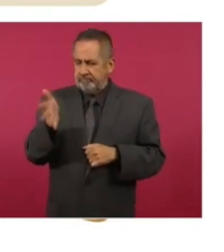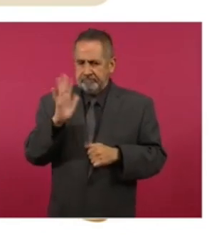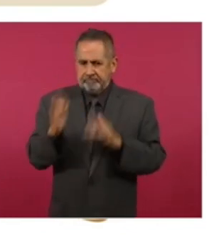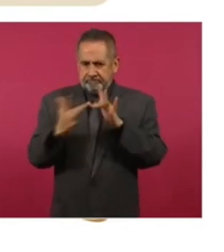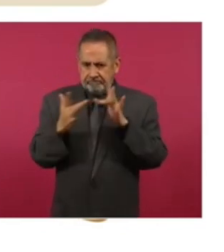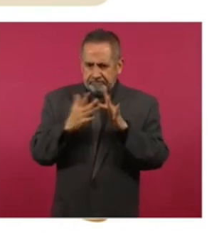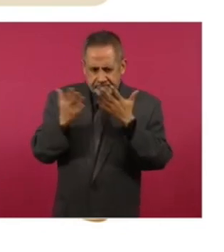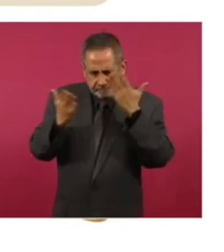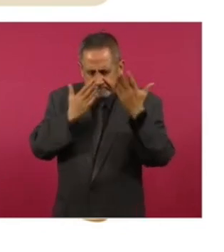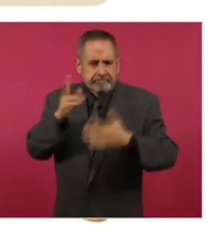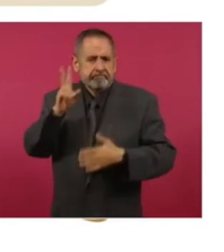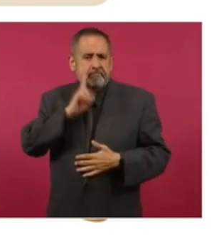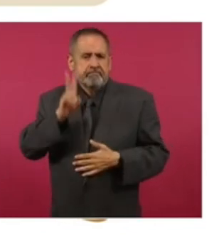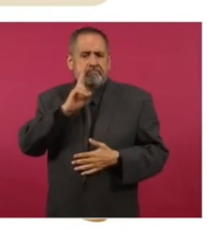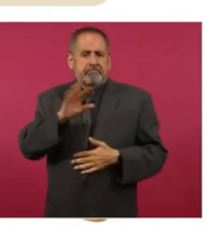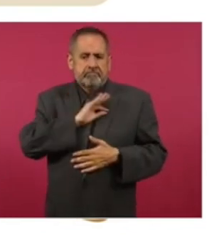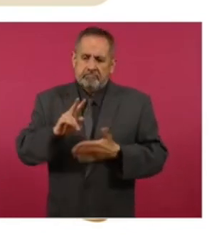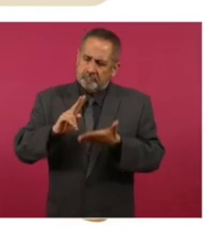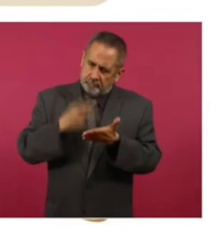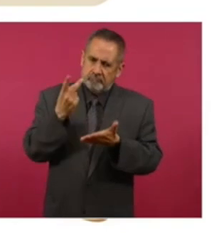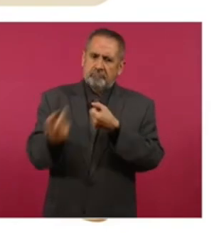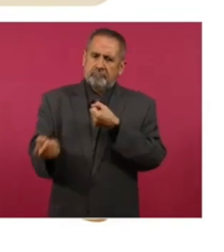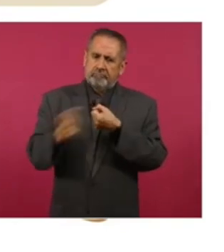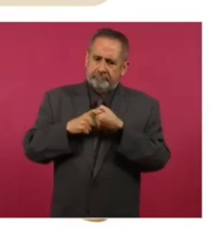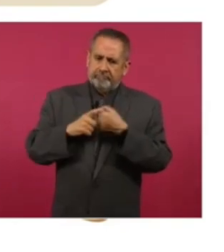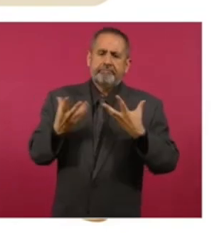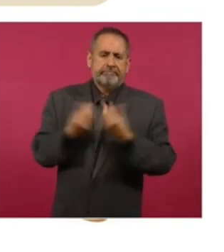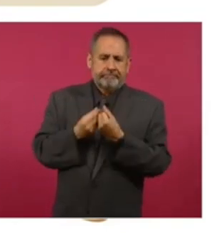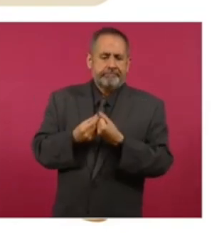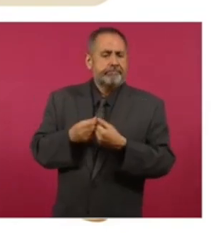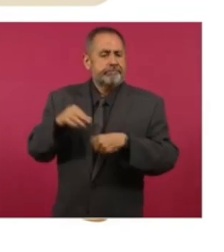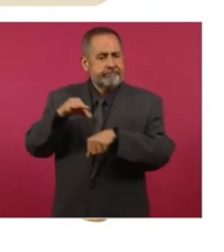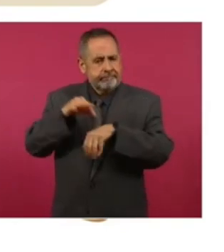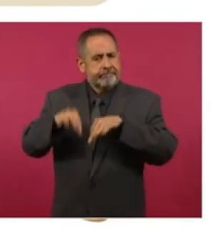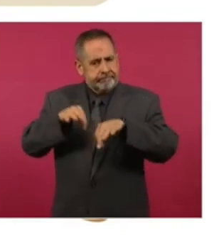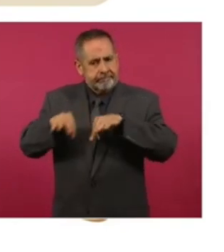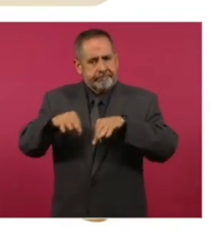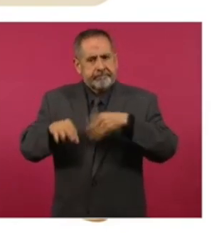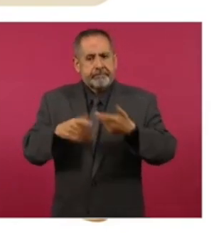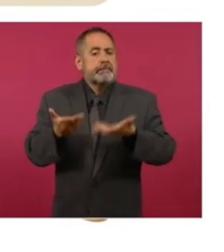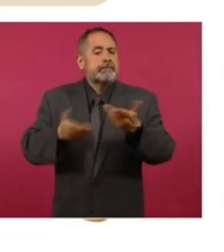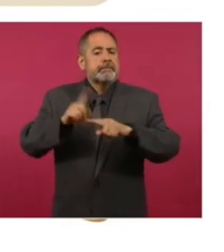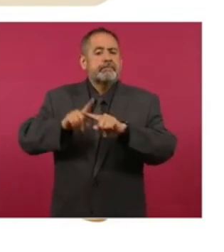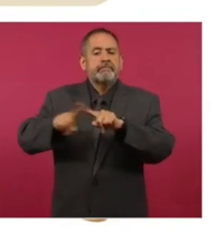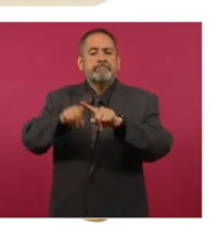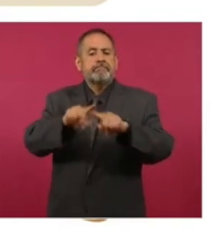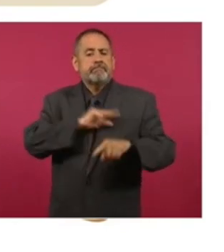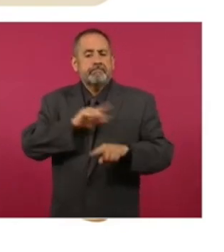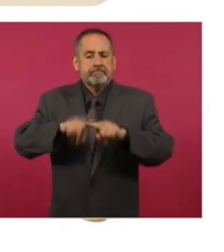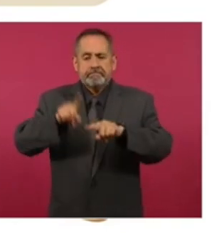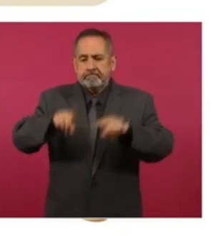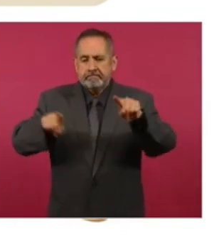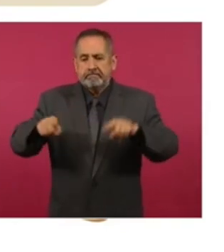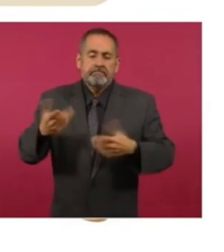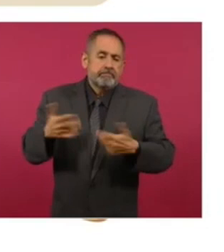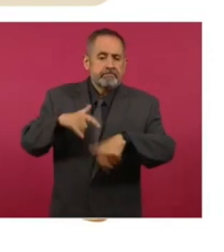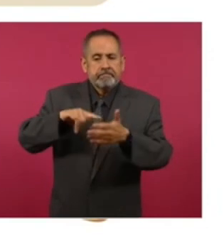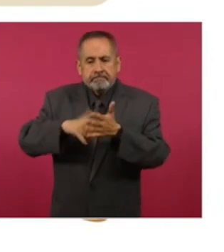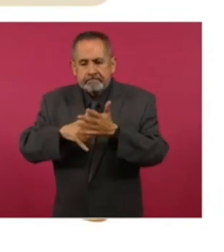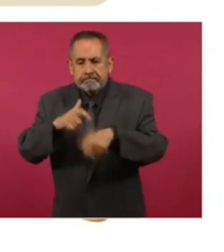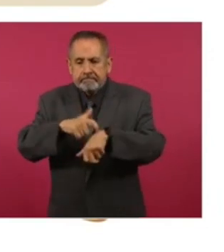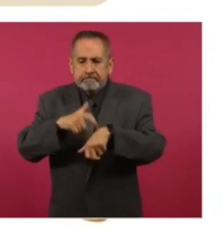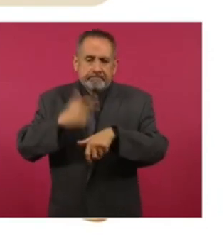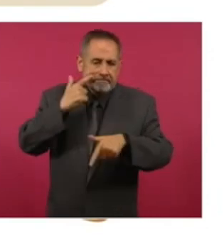analizando esta posibilidad de acuerdo a su especialidad y a los diferentes turnos que se